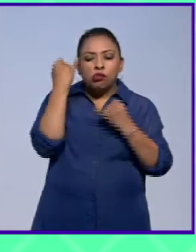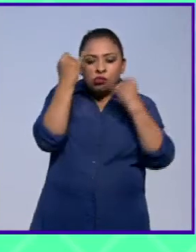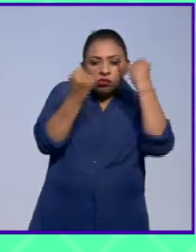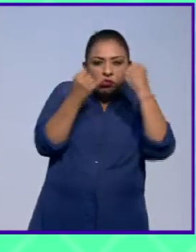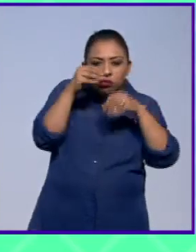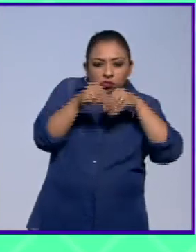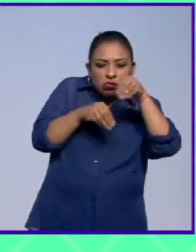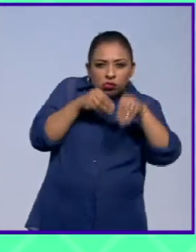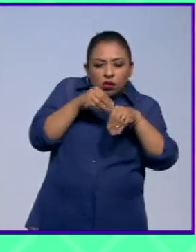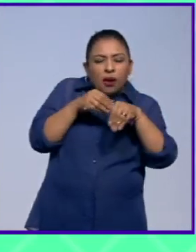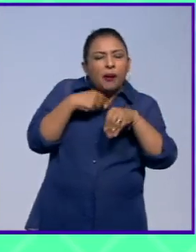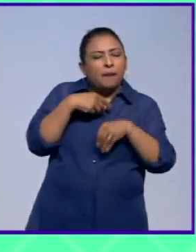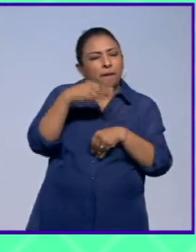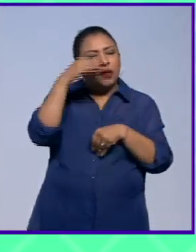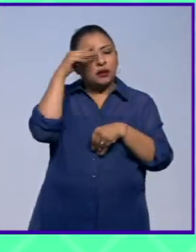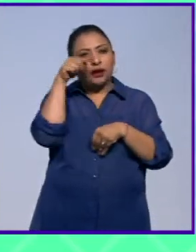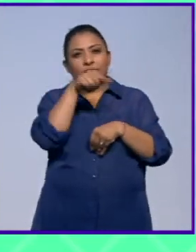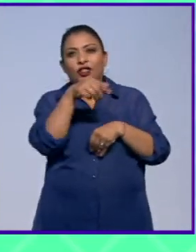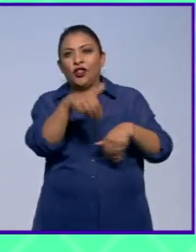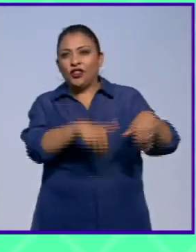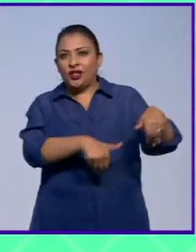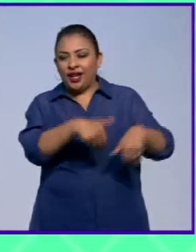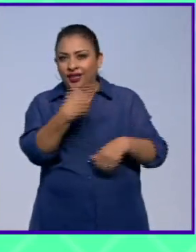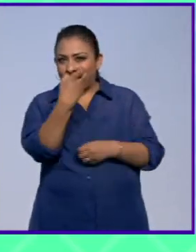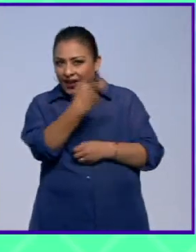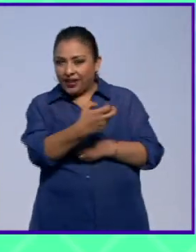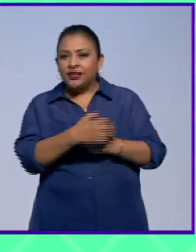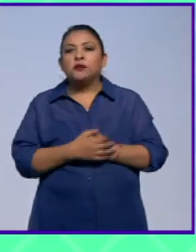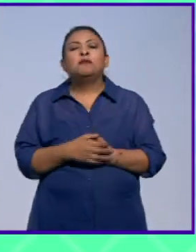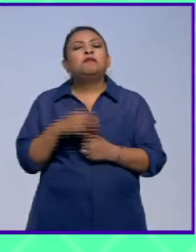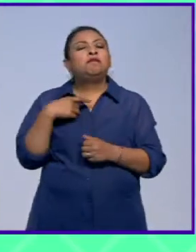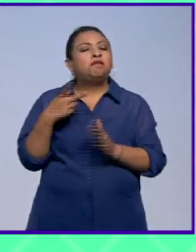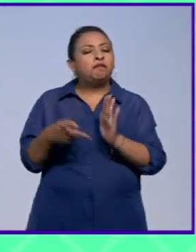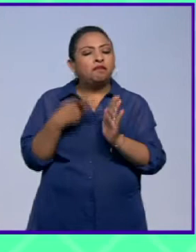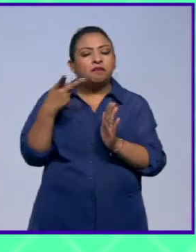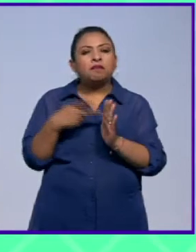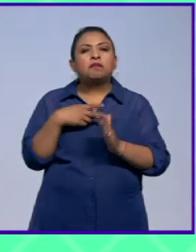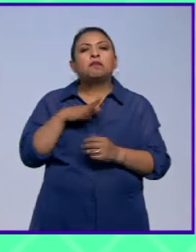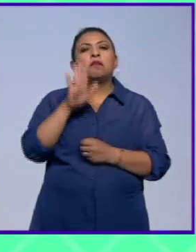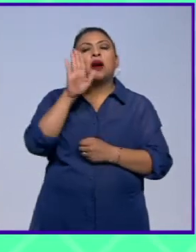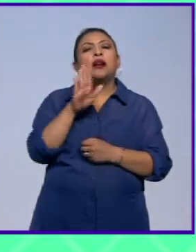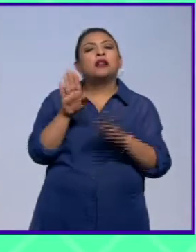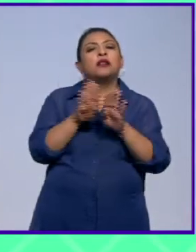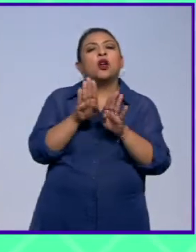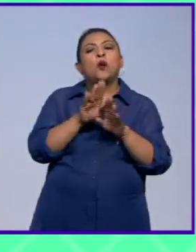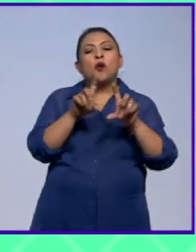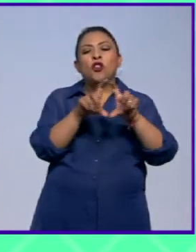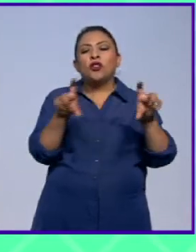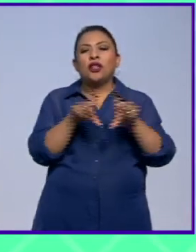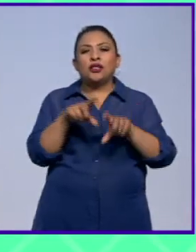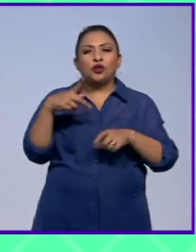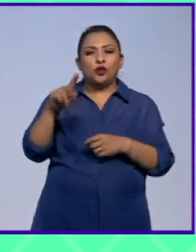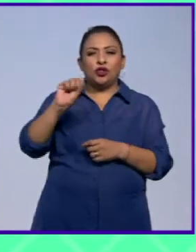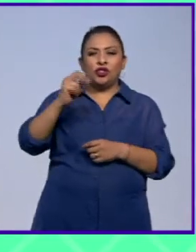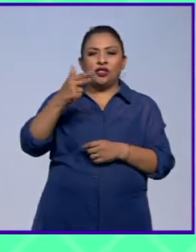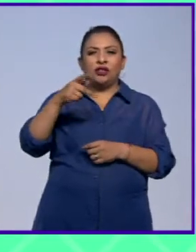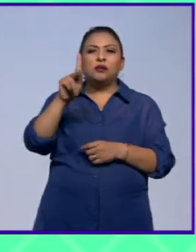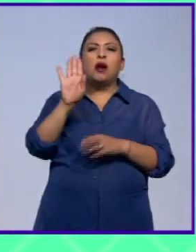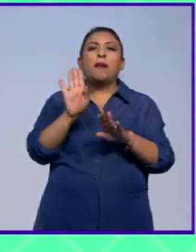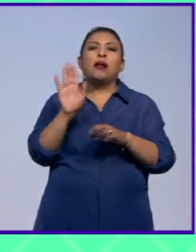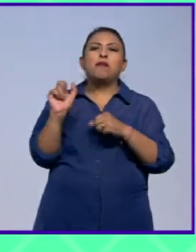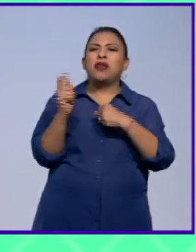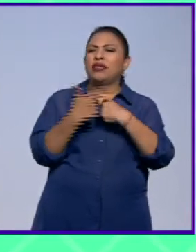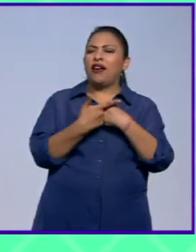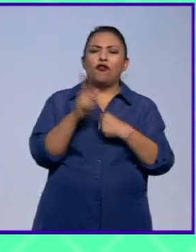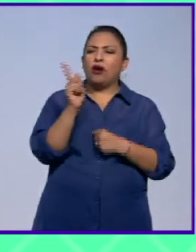las escribía pensando en estos teatros muchas veces parece que algunos de los textos de Shakespeare son metafóricos